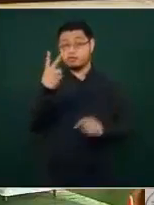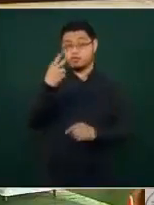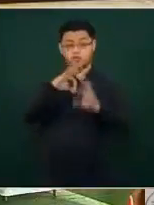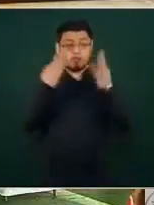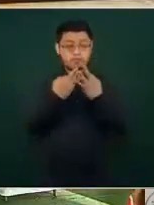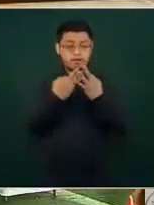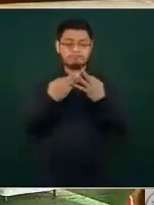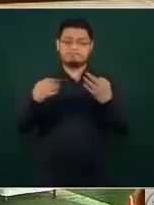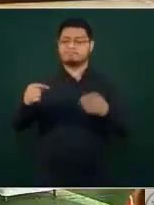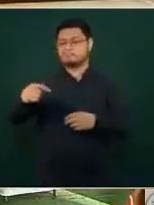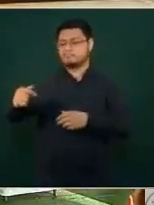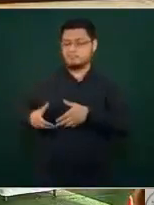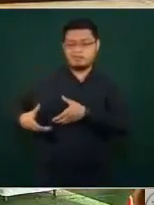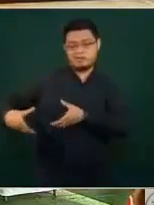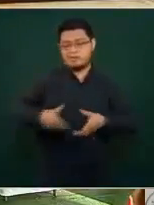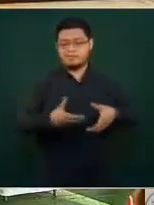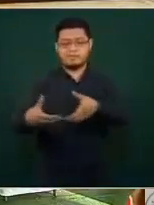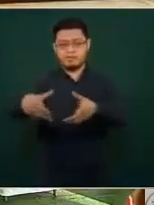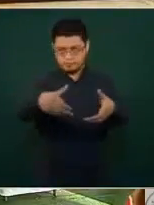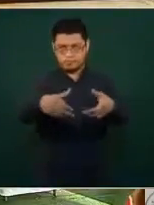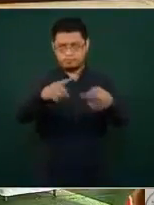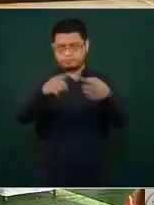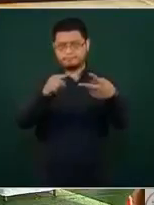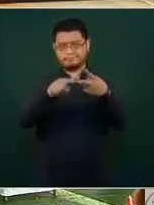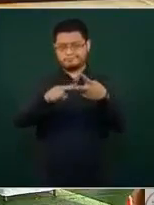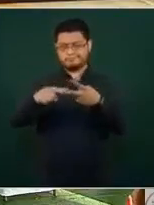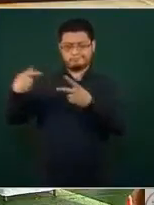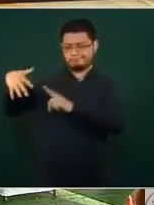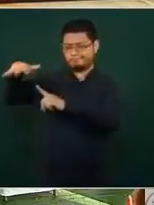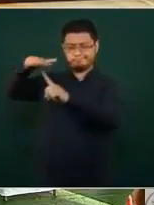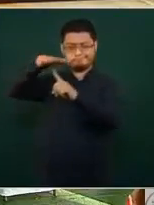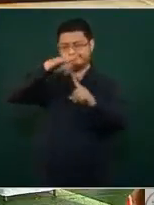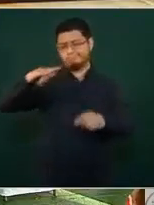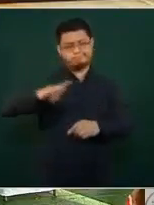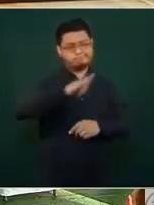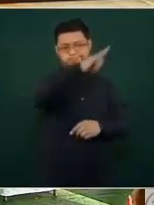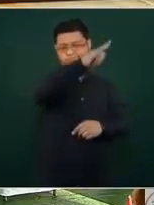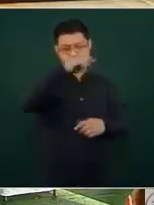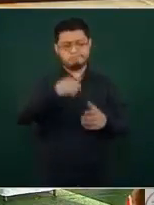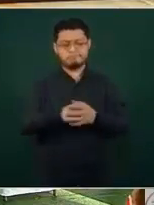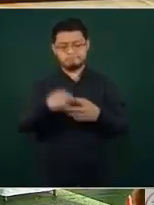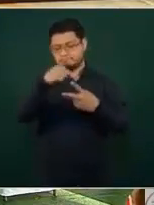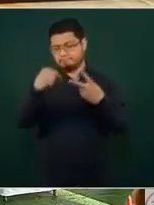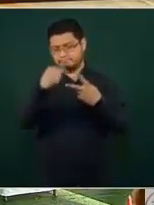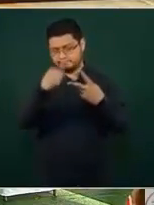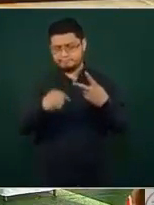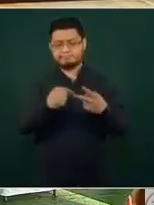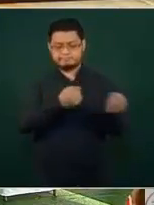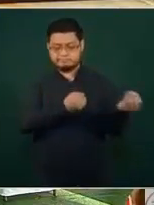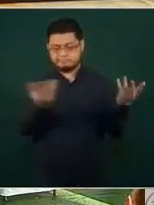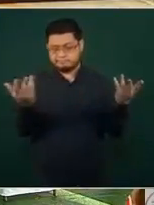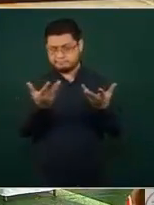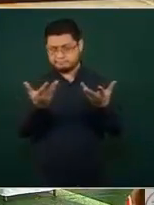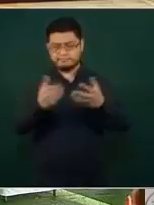vía aérea, hacia cada uno de los estados con la seguridad correspondiente. Para la